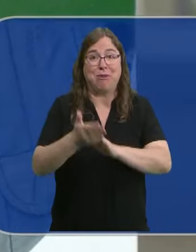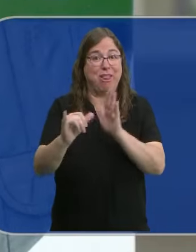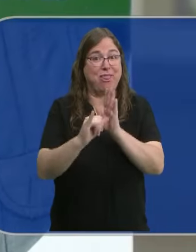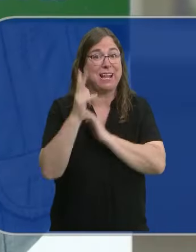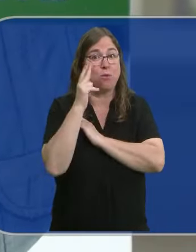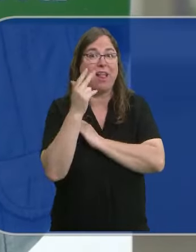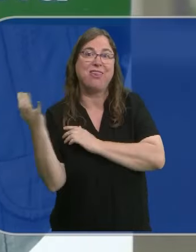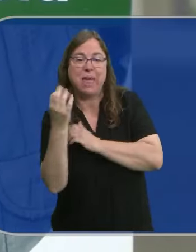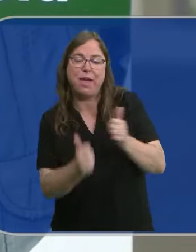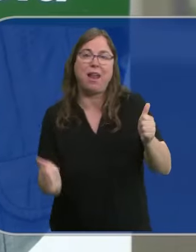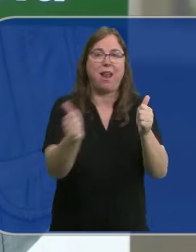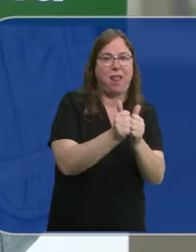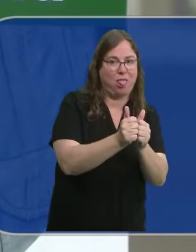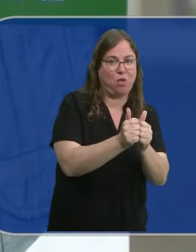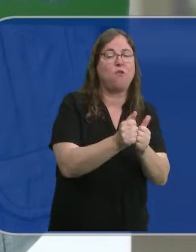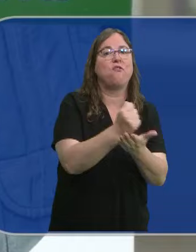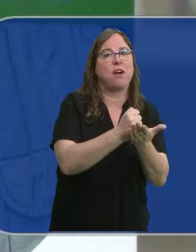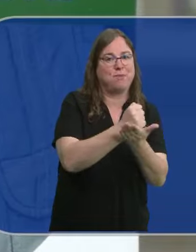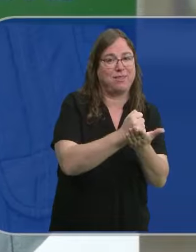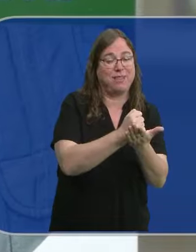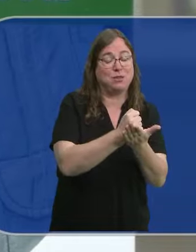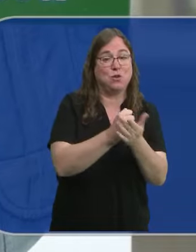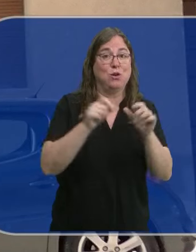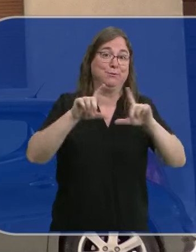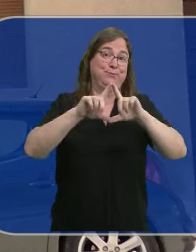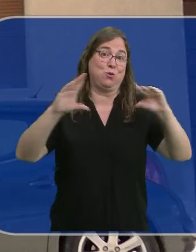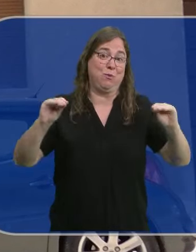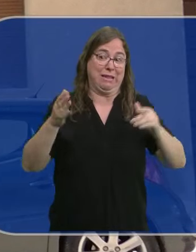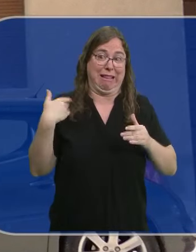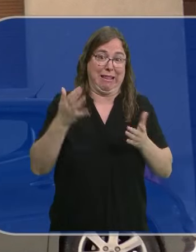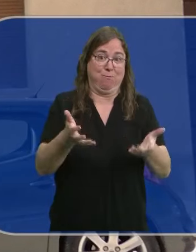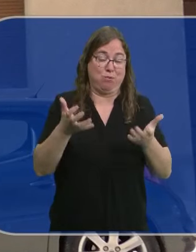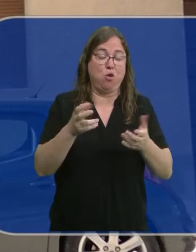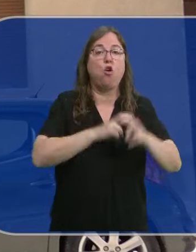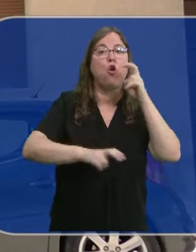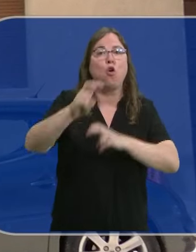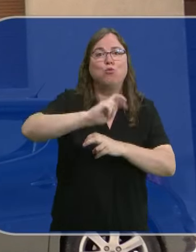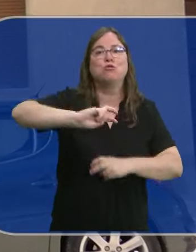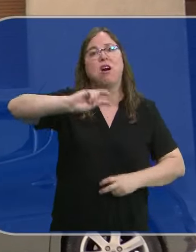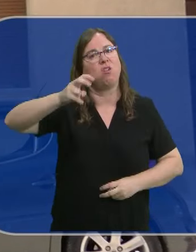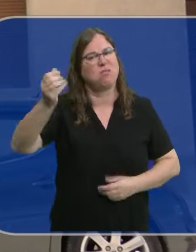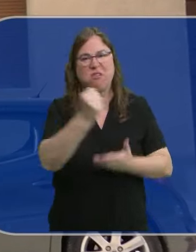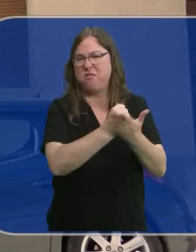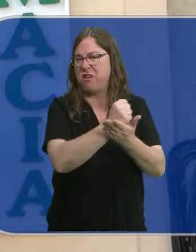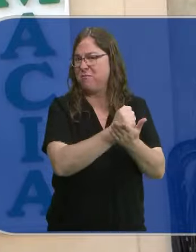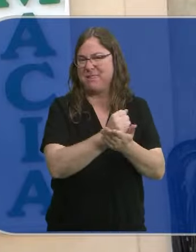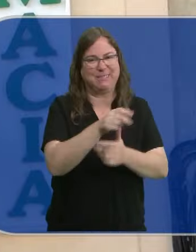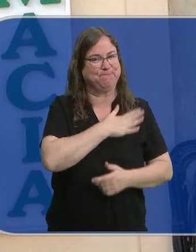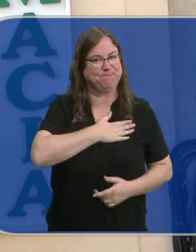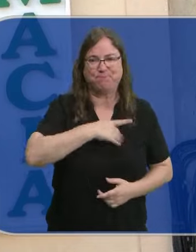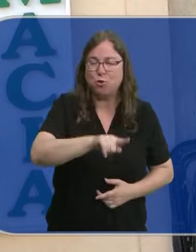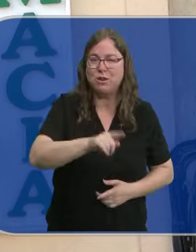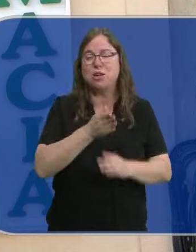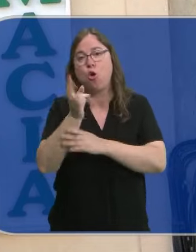jubilación debe contar con un farmacéutico adjunto. Los recién titulados prefieren buscar su primer empleo en parcelas diferentes a farmacias comunitarias,